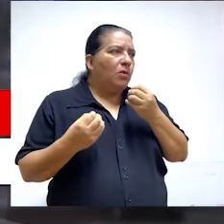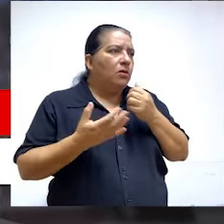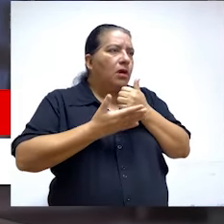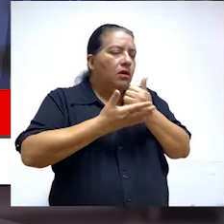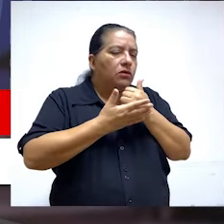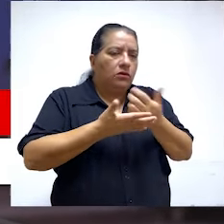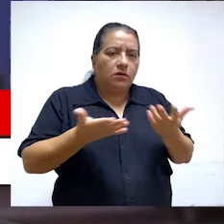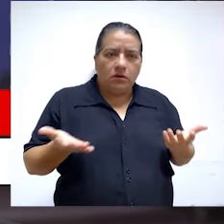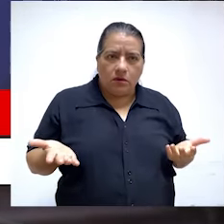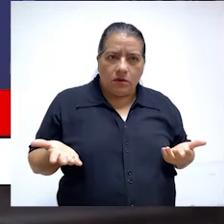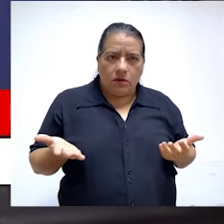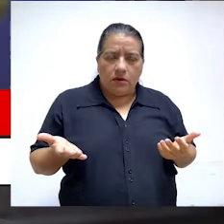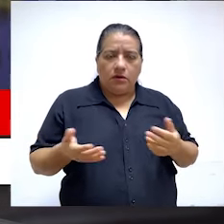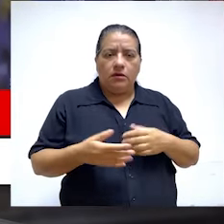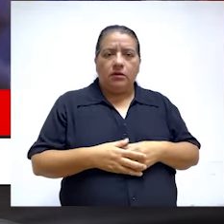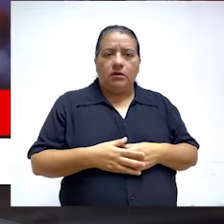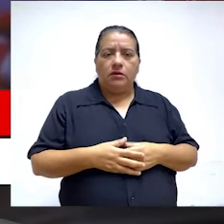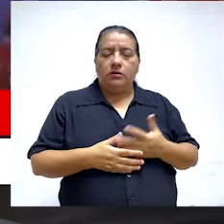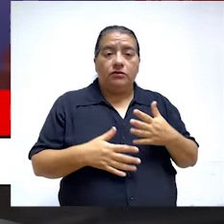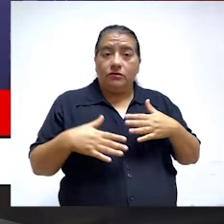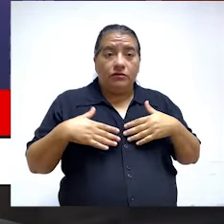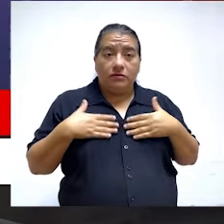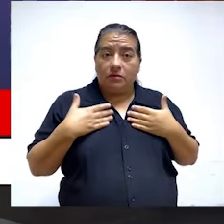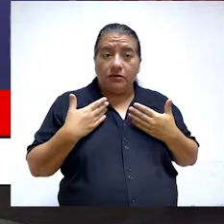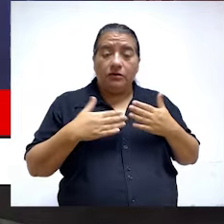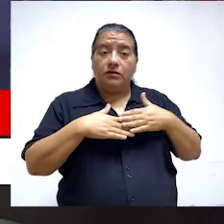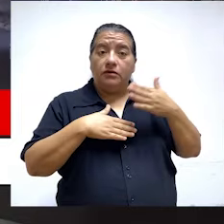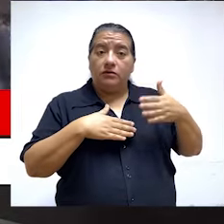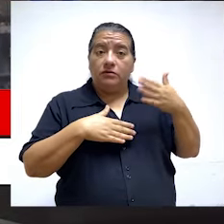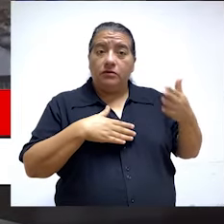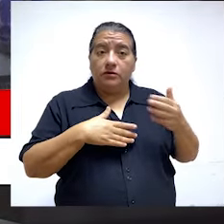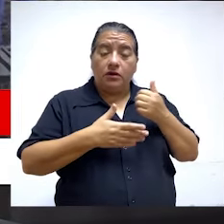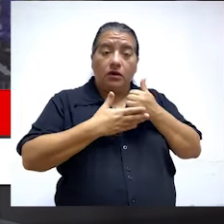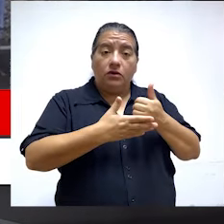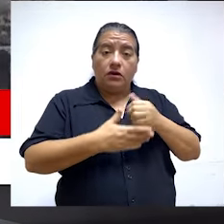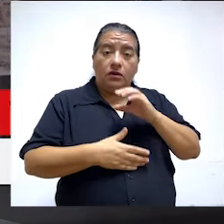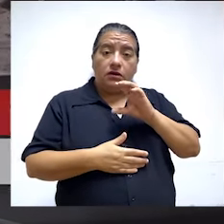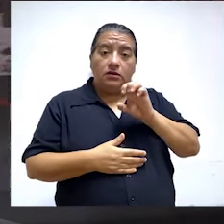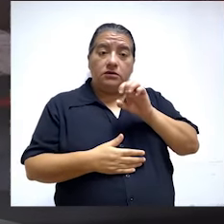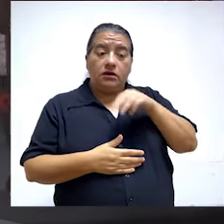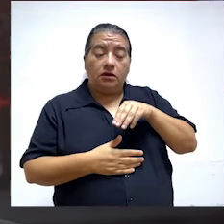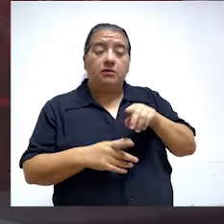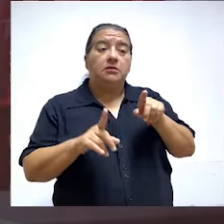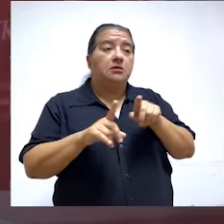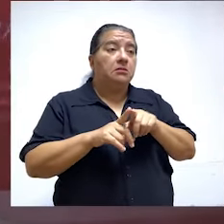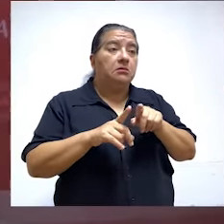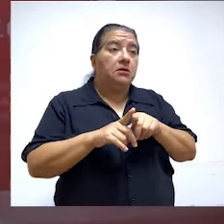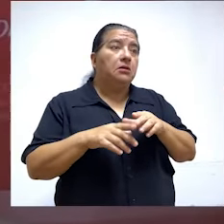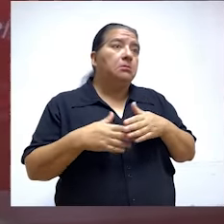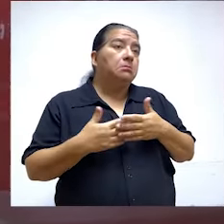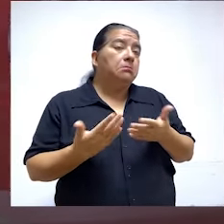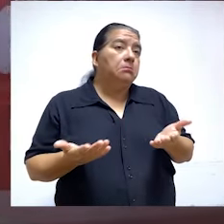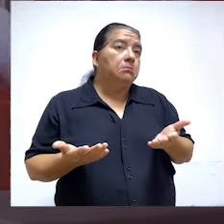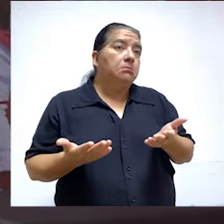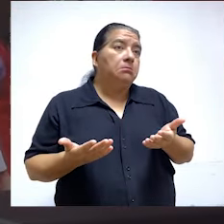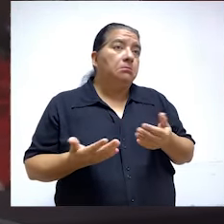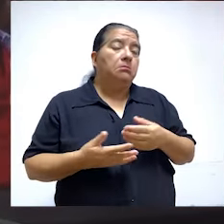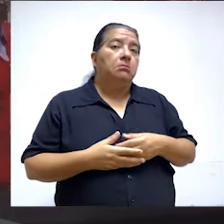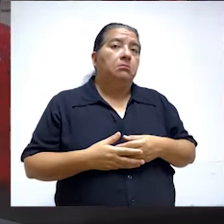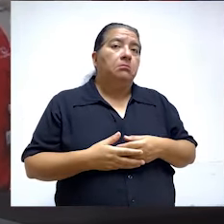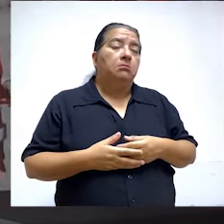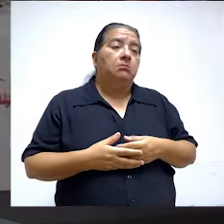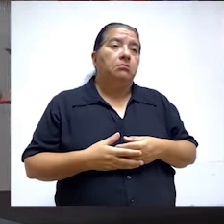Y si no hay esos datos, no van a ser objeto de seguimiento por parte del mismo SEM y posteriormente también de